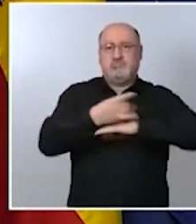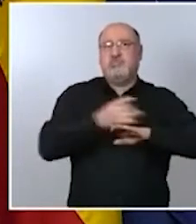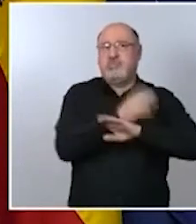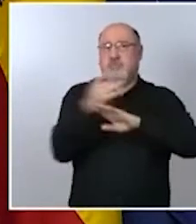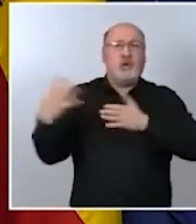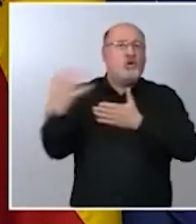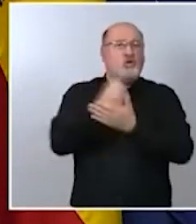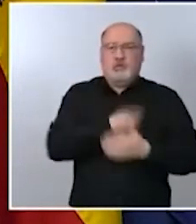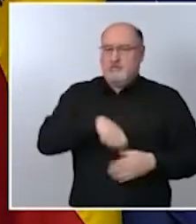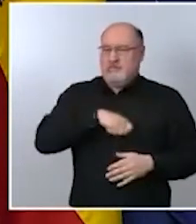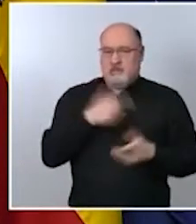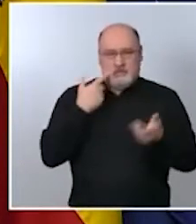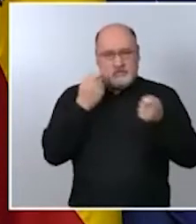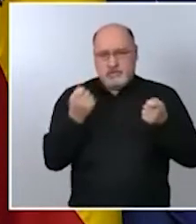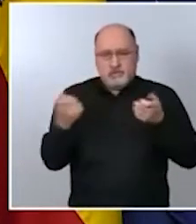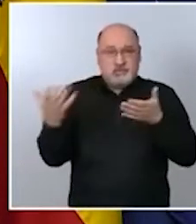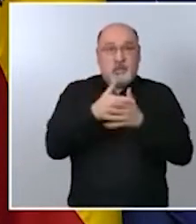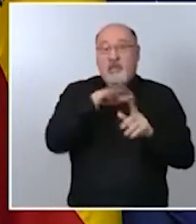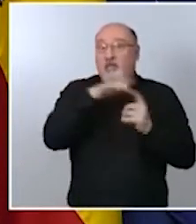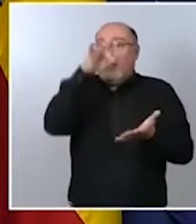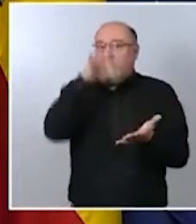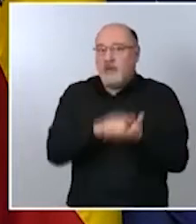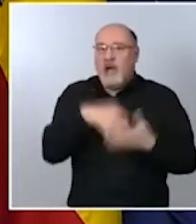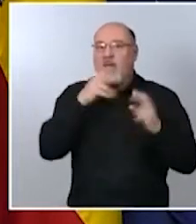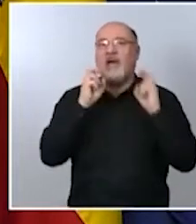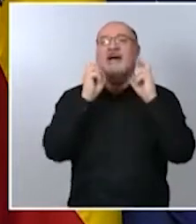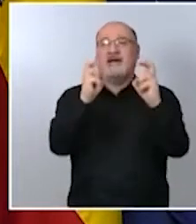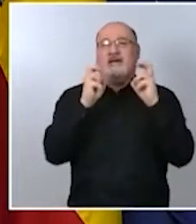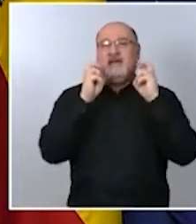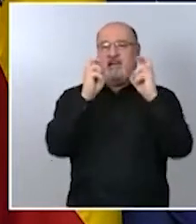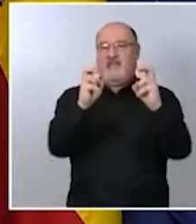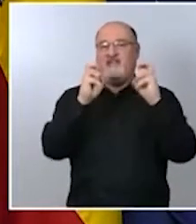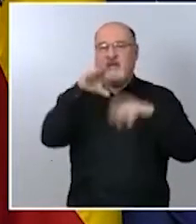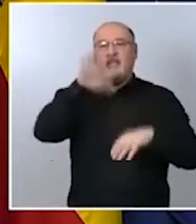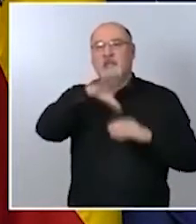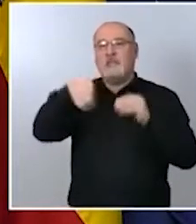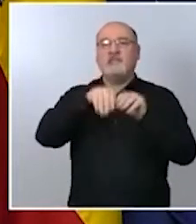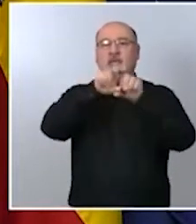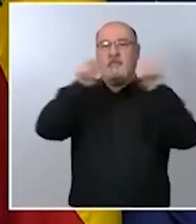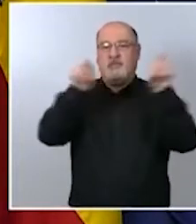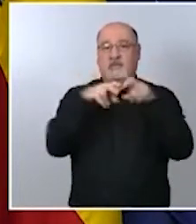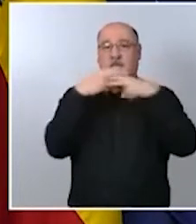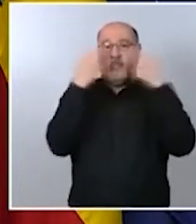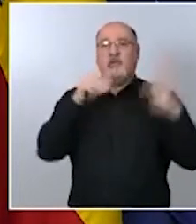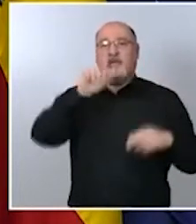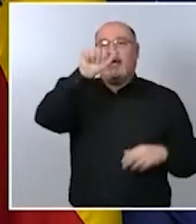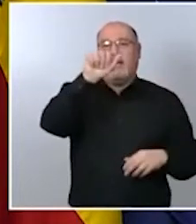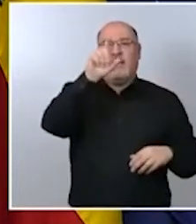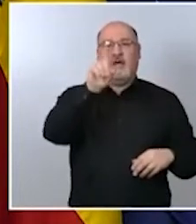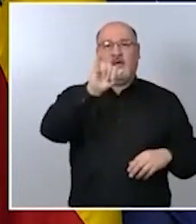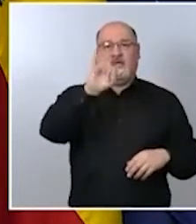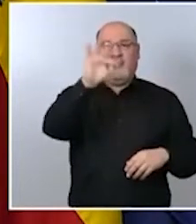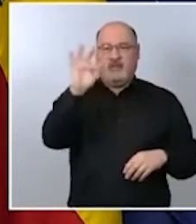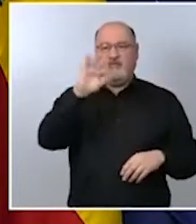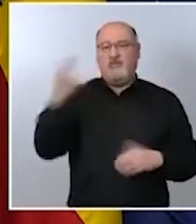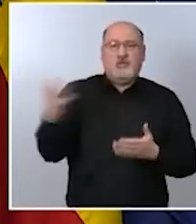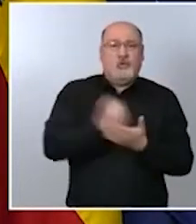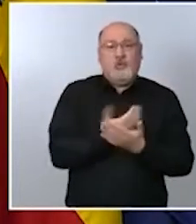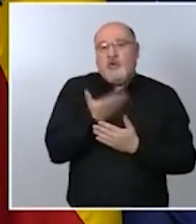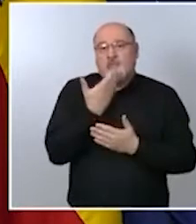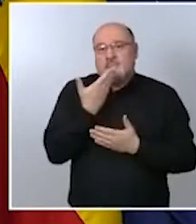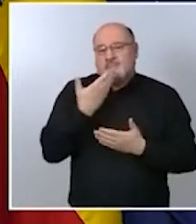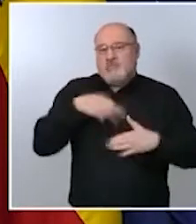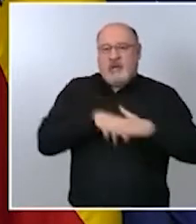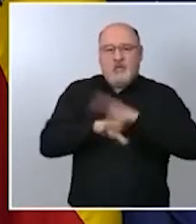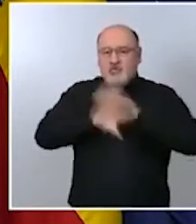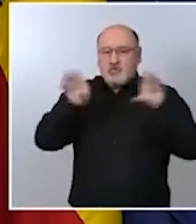ese sentido están Renfe y están Adif y con todos los medios necesarios y adecuados para cuando surja como en otro